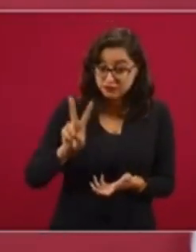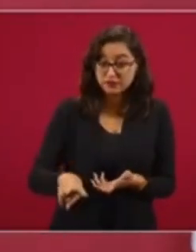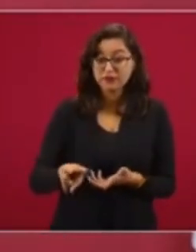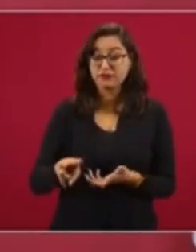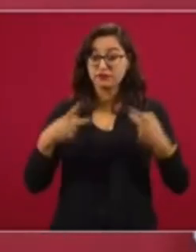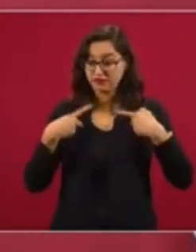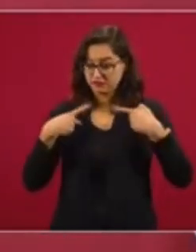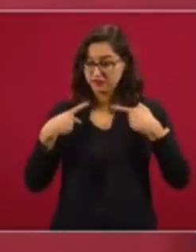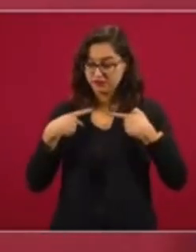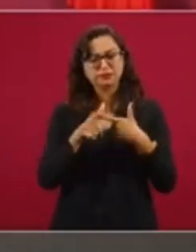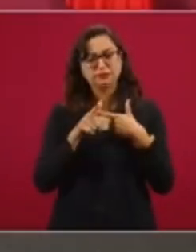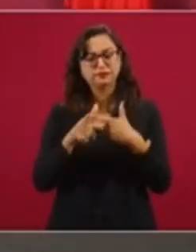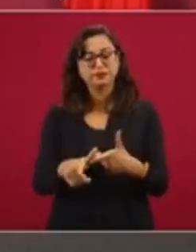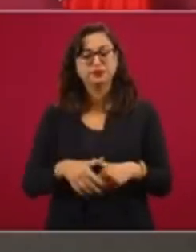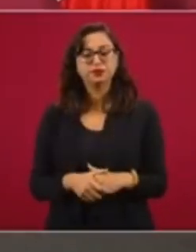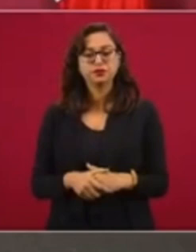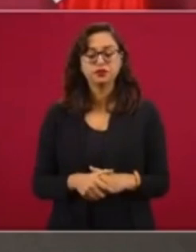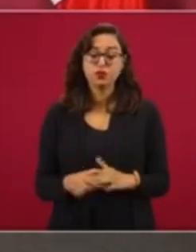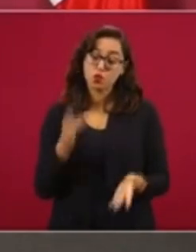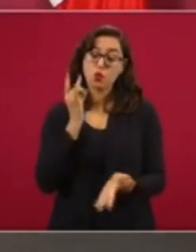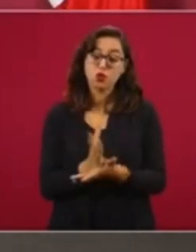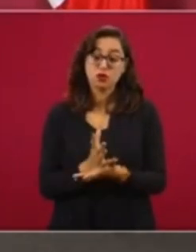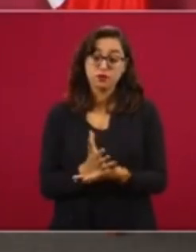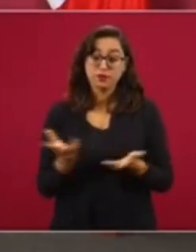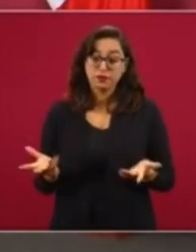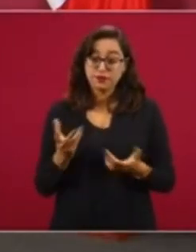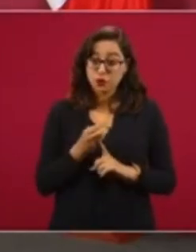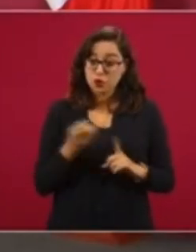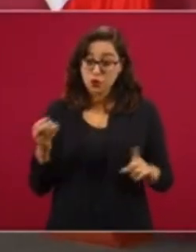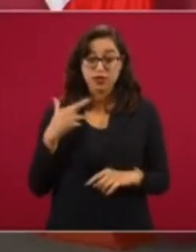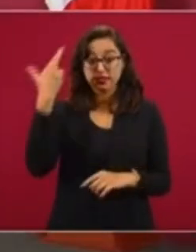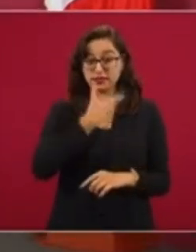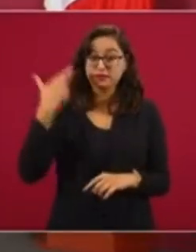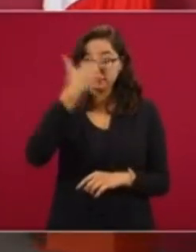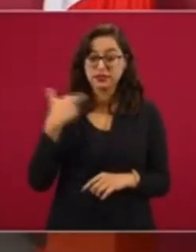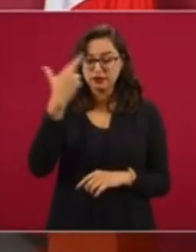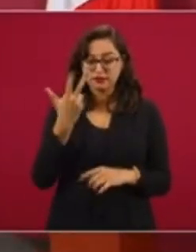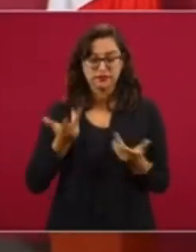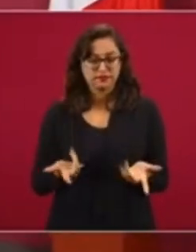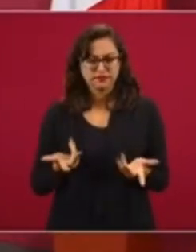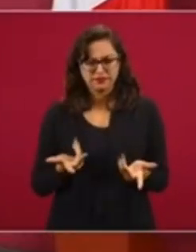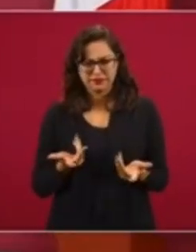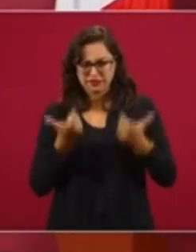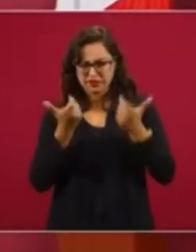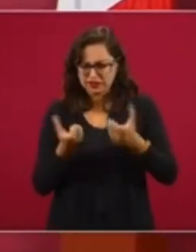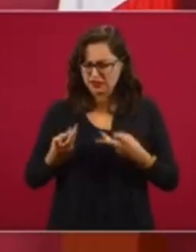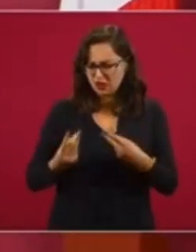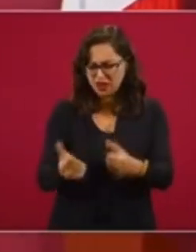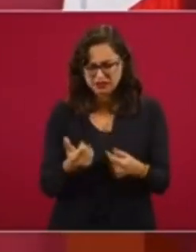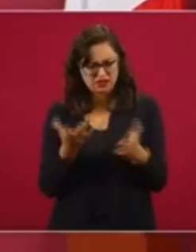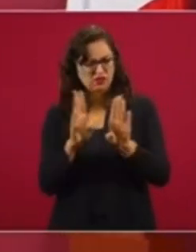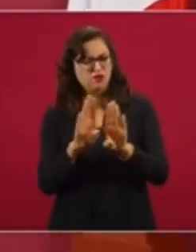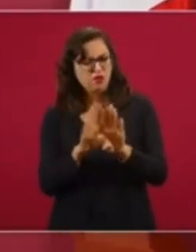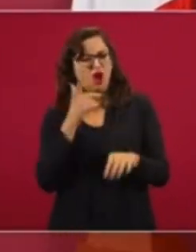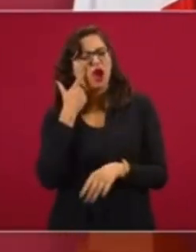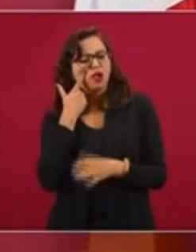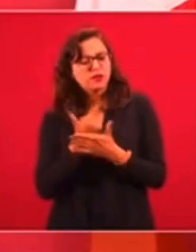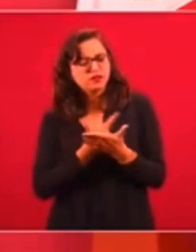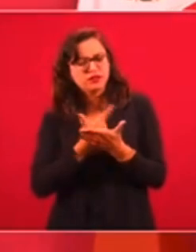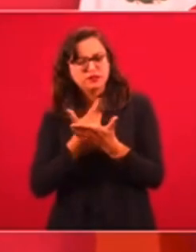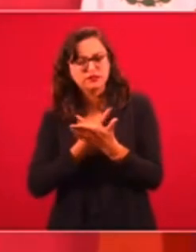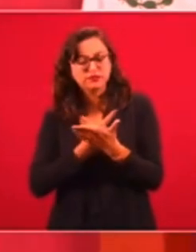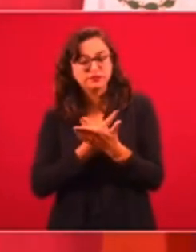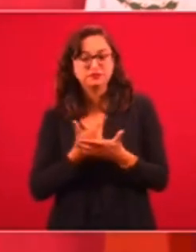Nadie se va a quedar sin apoyo. Lo único que se va a hacer es una revisión para saber cómo se están ejerciendo esos